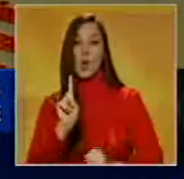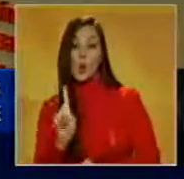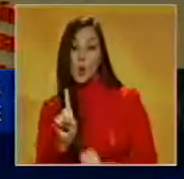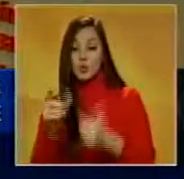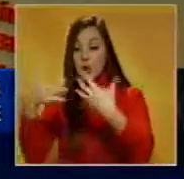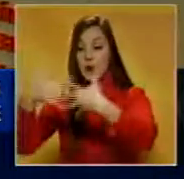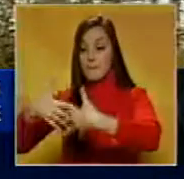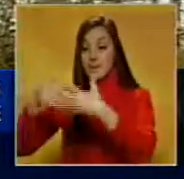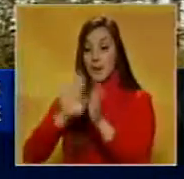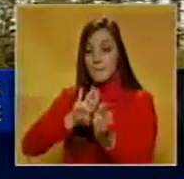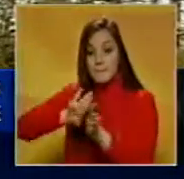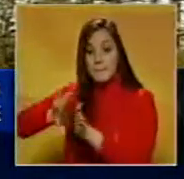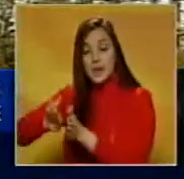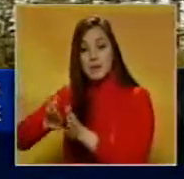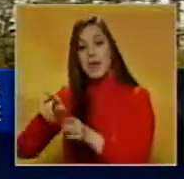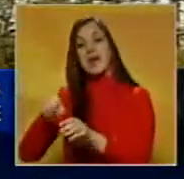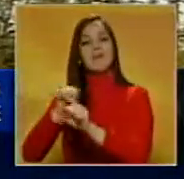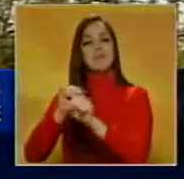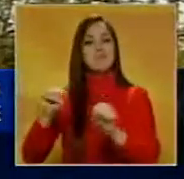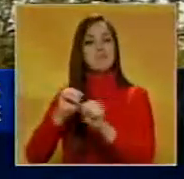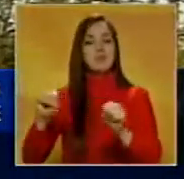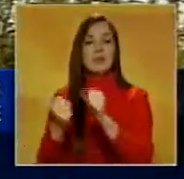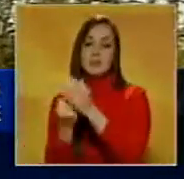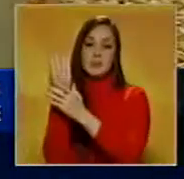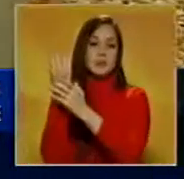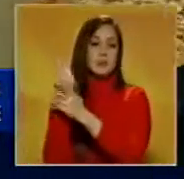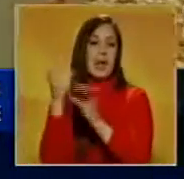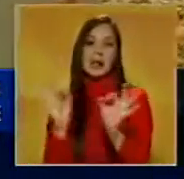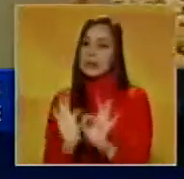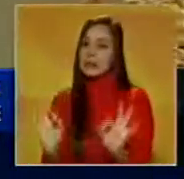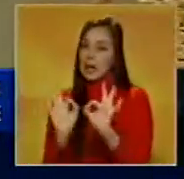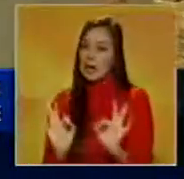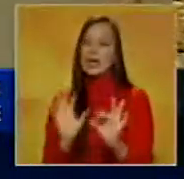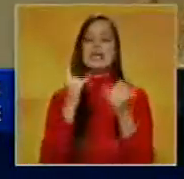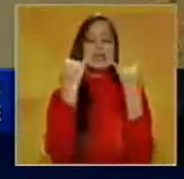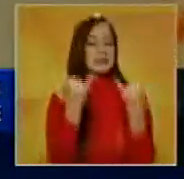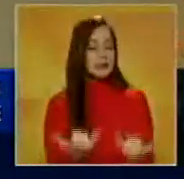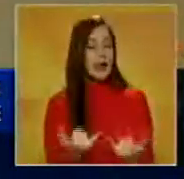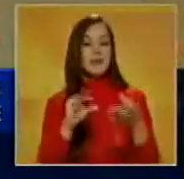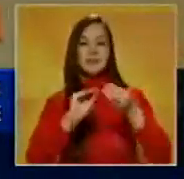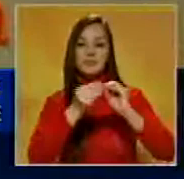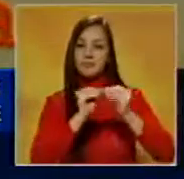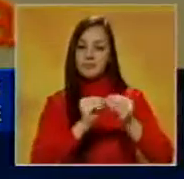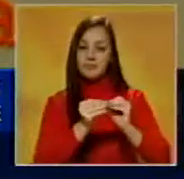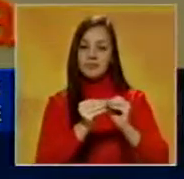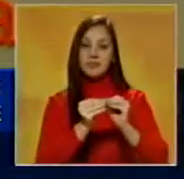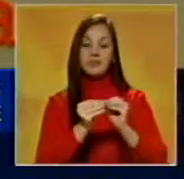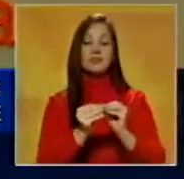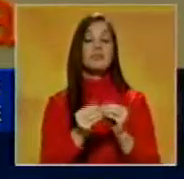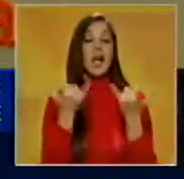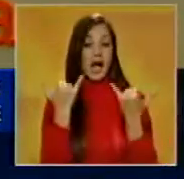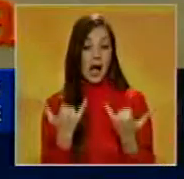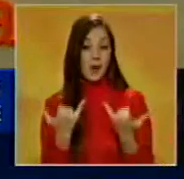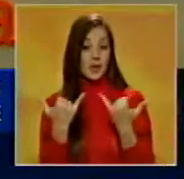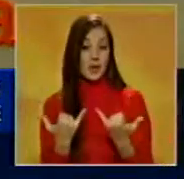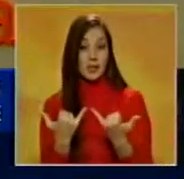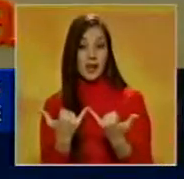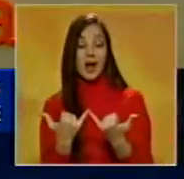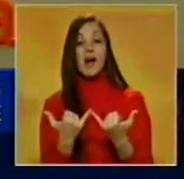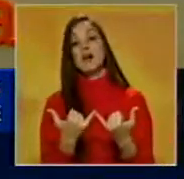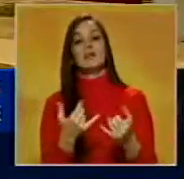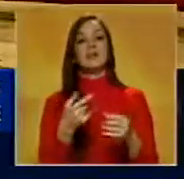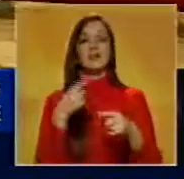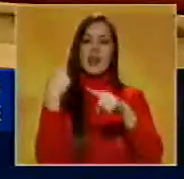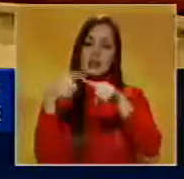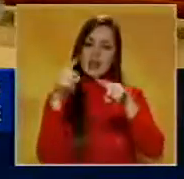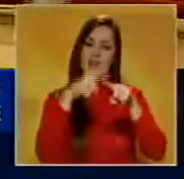afectada por la falla que se estaba realizando, pues fue reparada. Actualmente se producen componentes para las